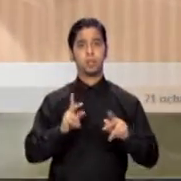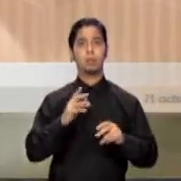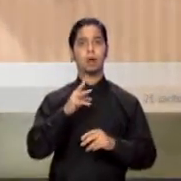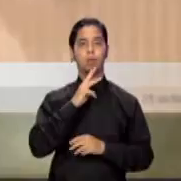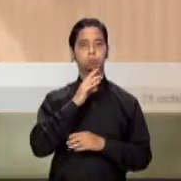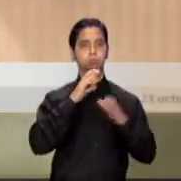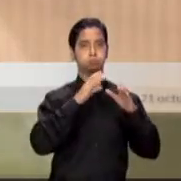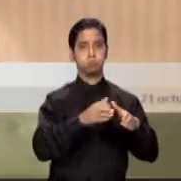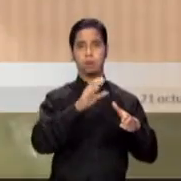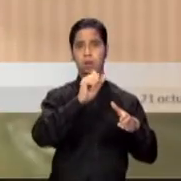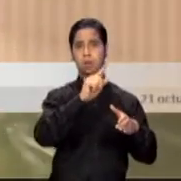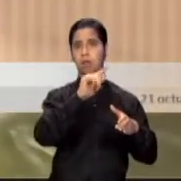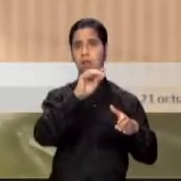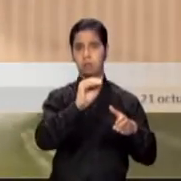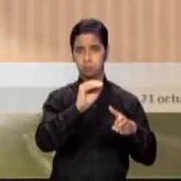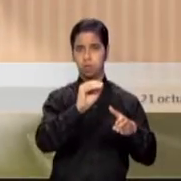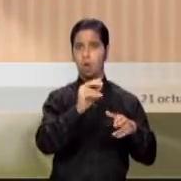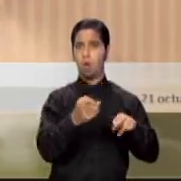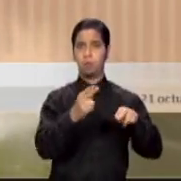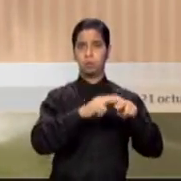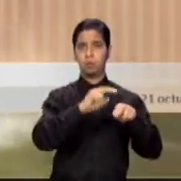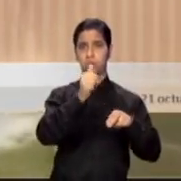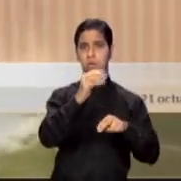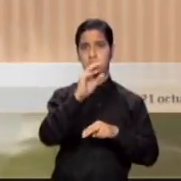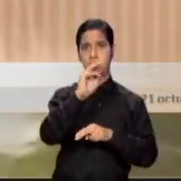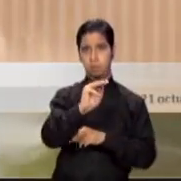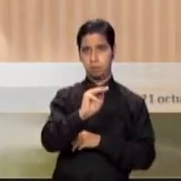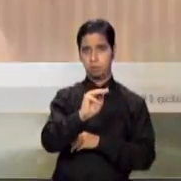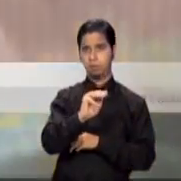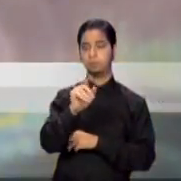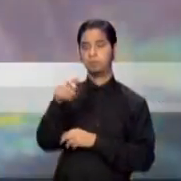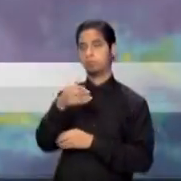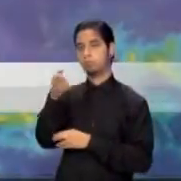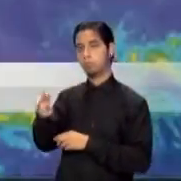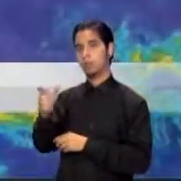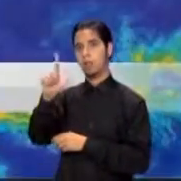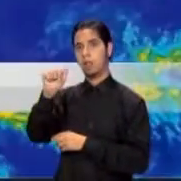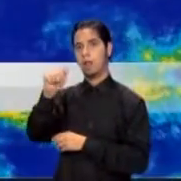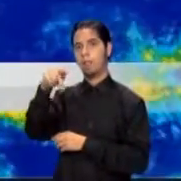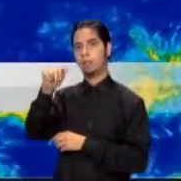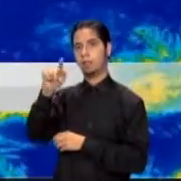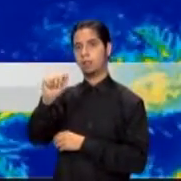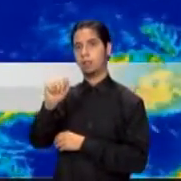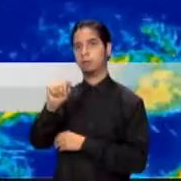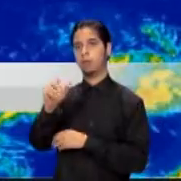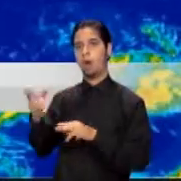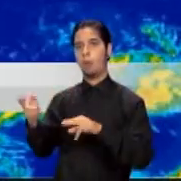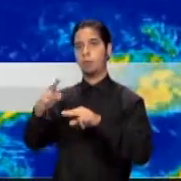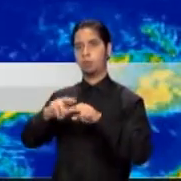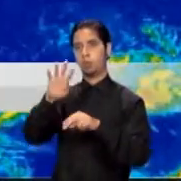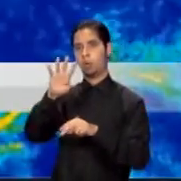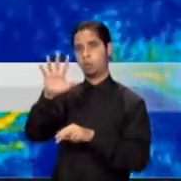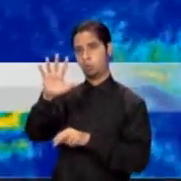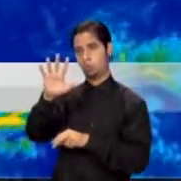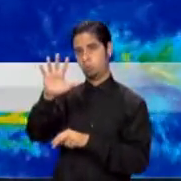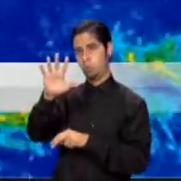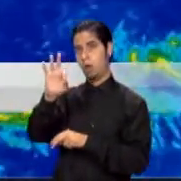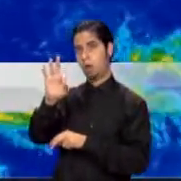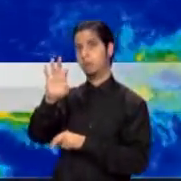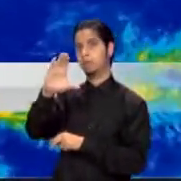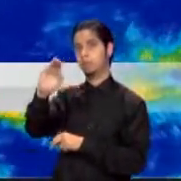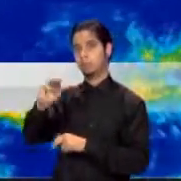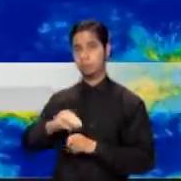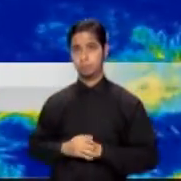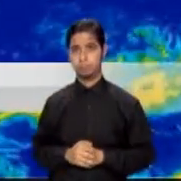y La Plata. Carraízo tuvo un aumento de unos 10 centímetros, mientras que La Plata tuvo un aumento de unos 49 centímetros. Aguaceros. Observamos la imagen de satélite,